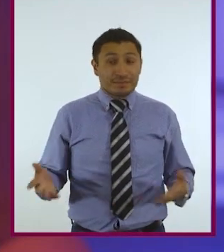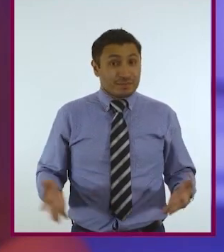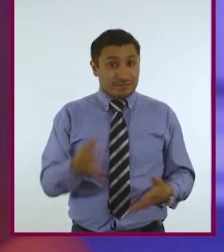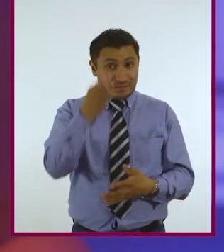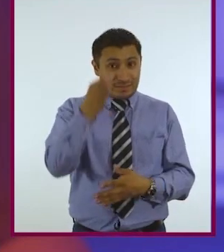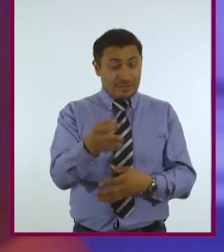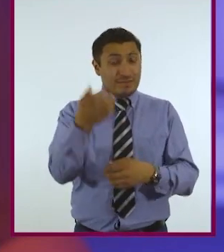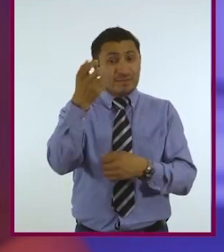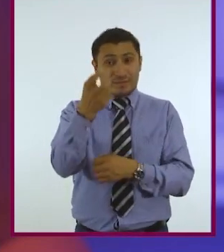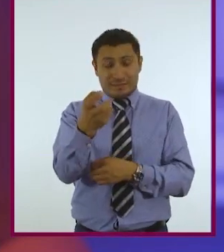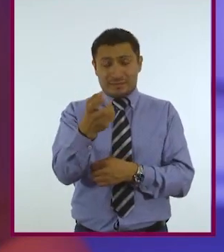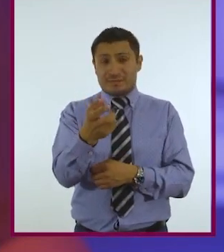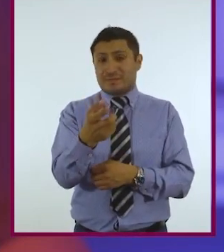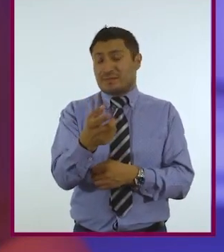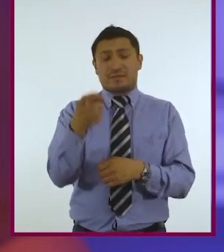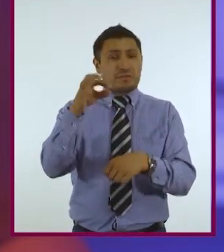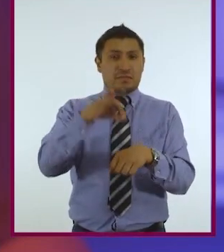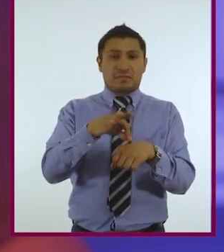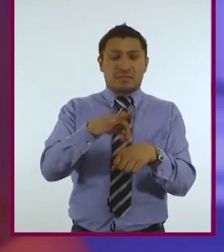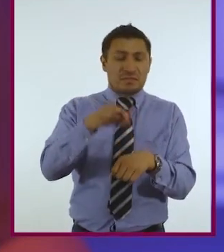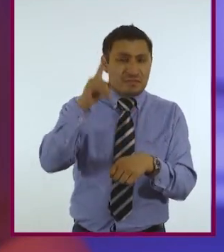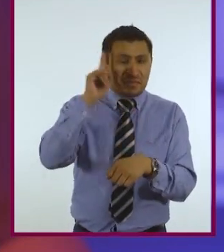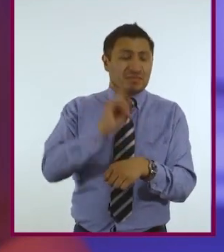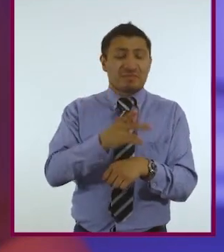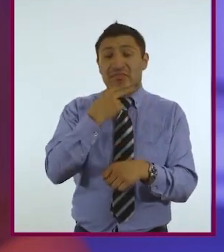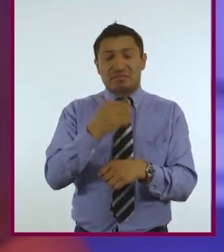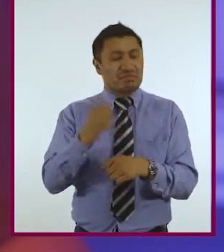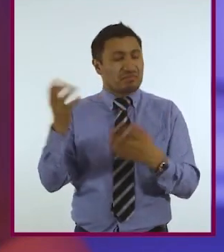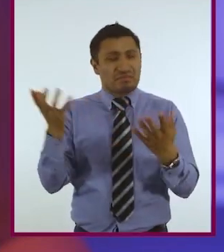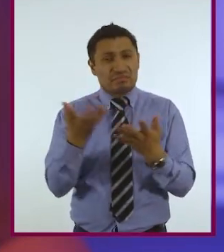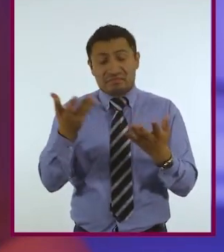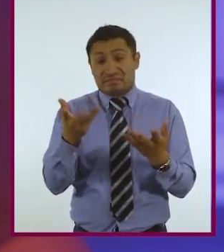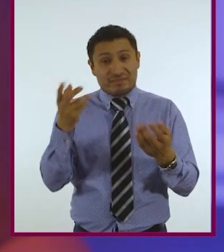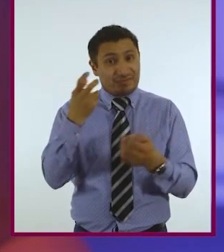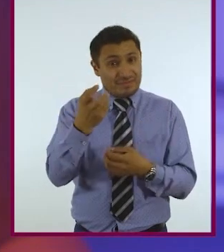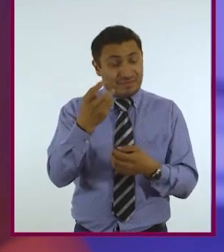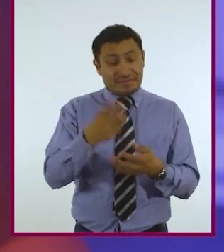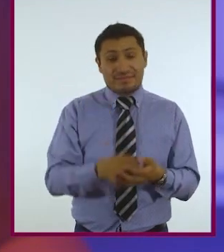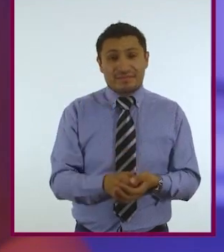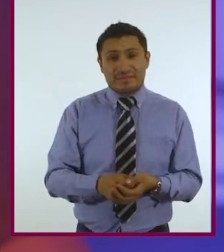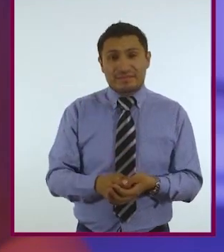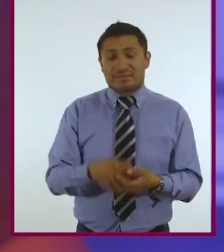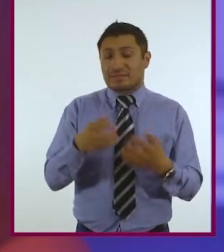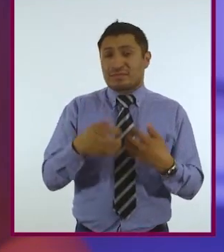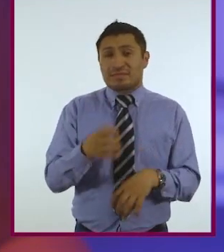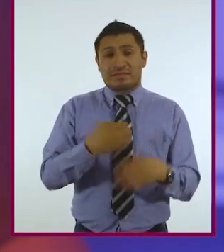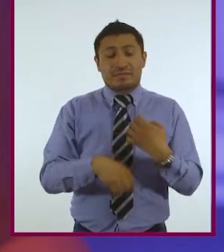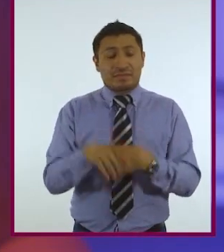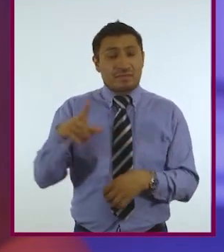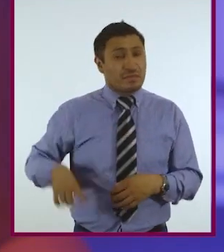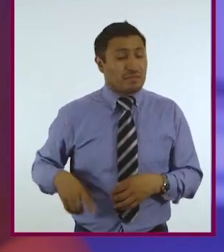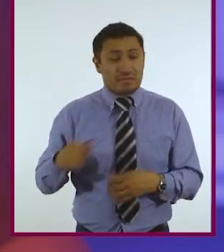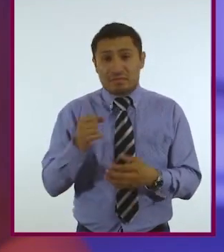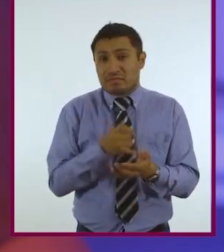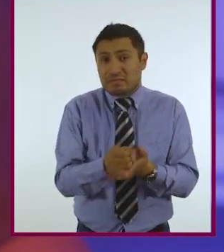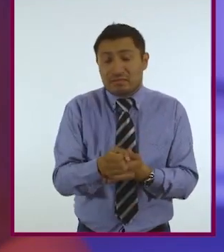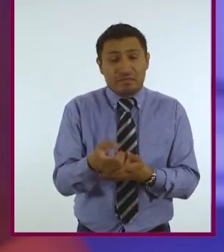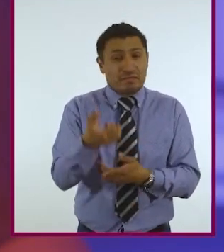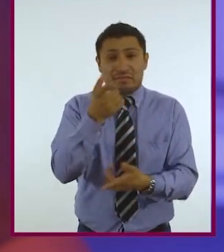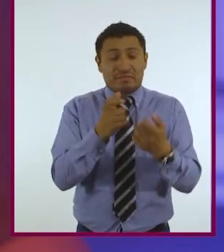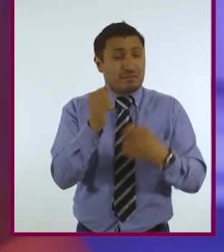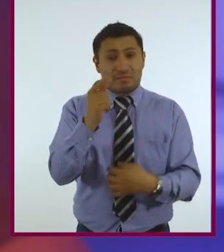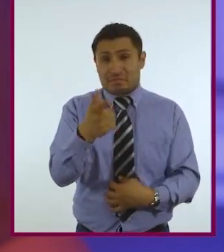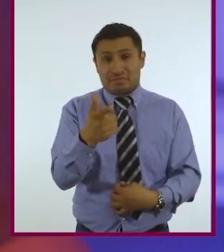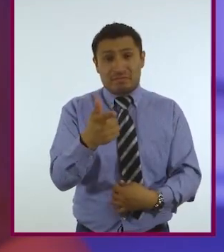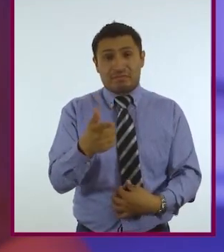algo así? ¿Habría alguna doctora o doctor que se atreviera a hacerlo? ¿Alguna empresa o algún gobierno podrían decidir financiar algo